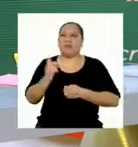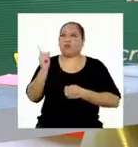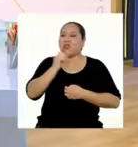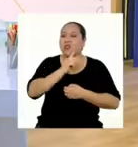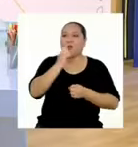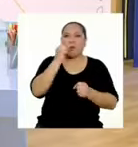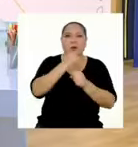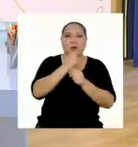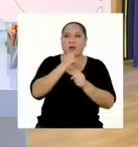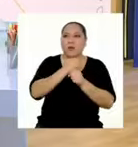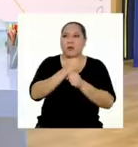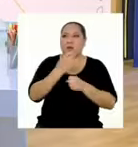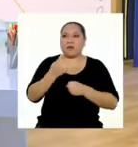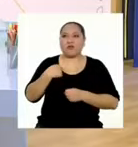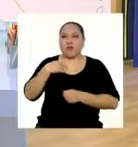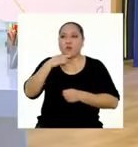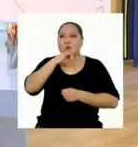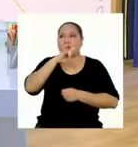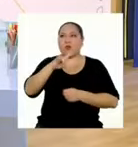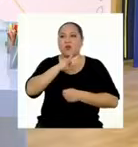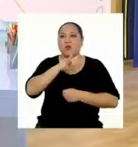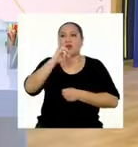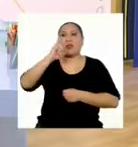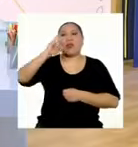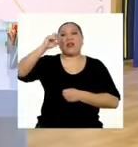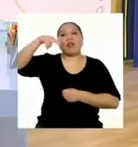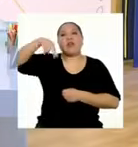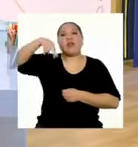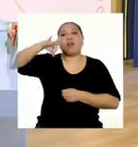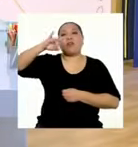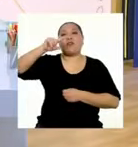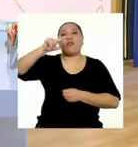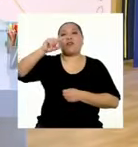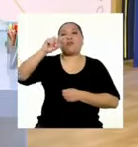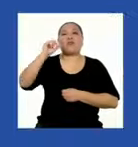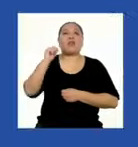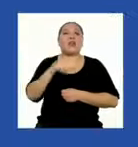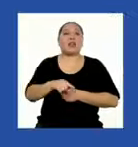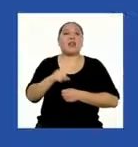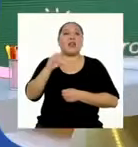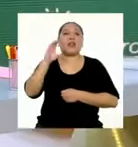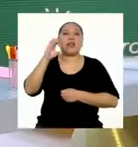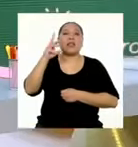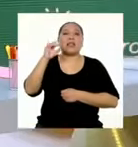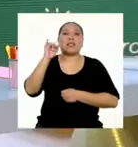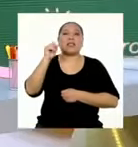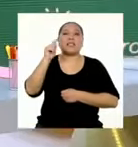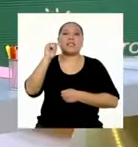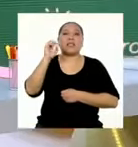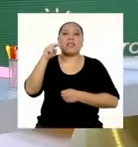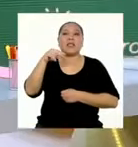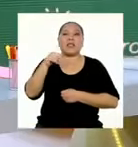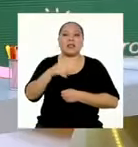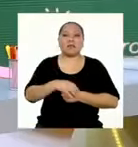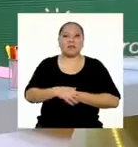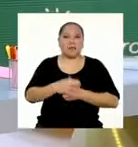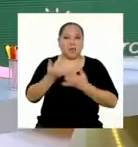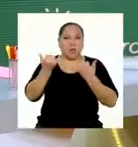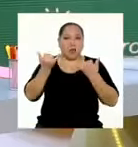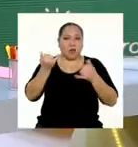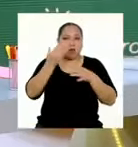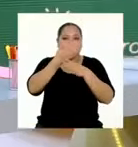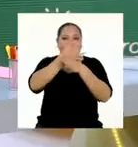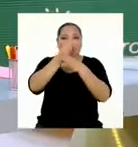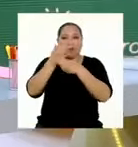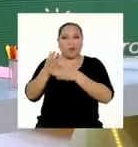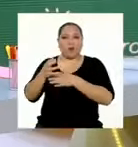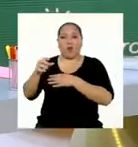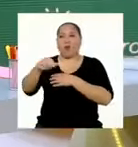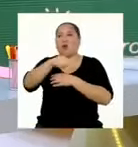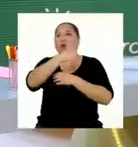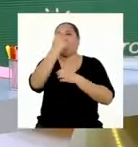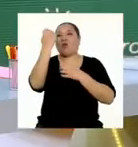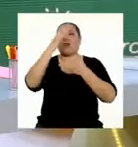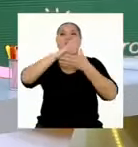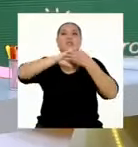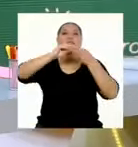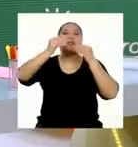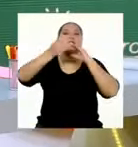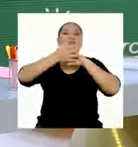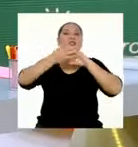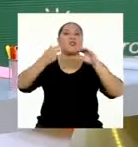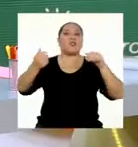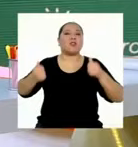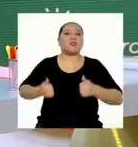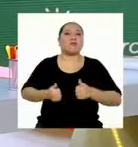voy a trabajar así! ¡Voy a usar la infografía de Cristina! Ahora quisiera compartir con ustedes otras historias de